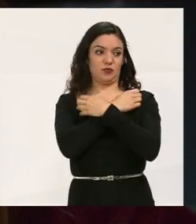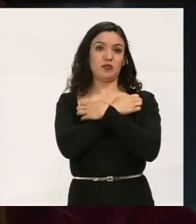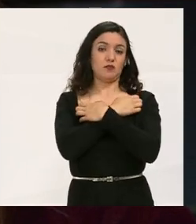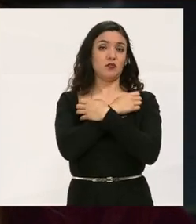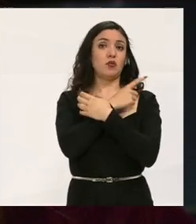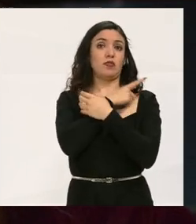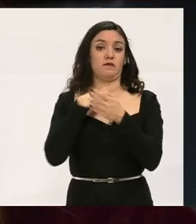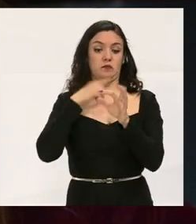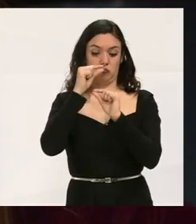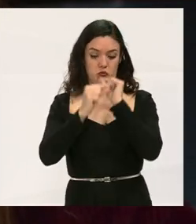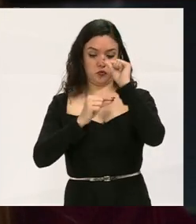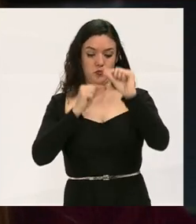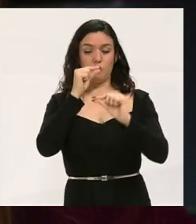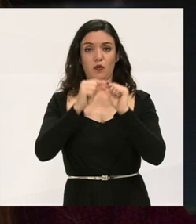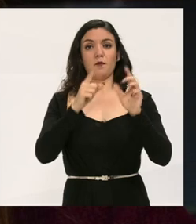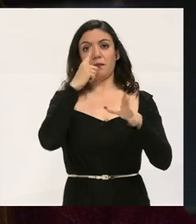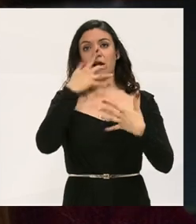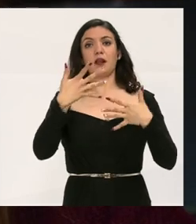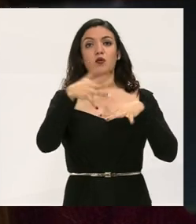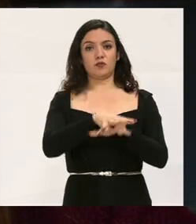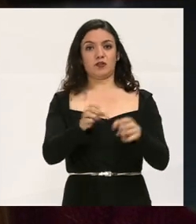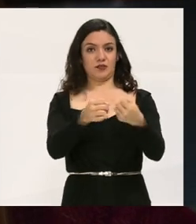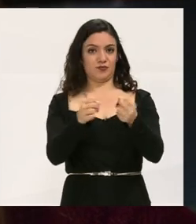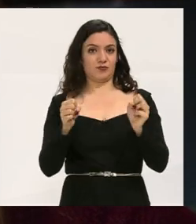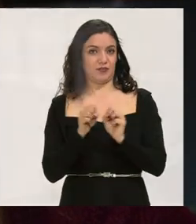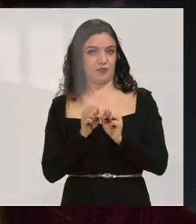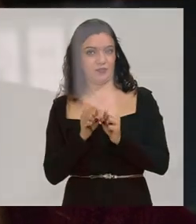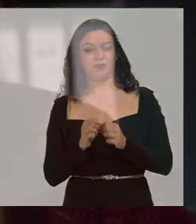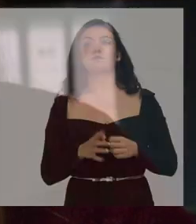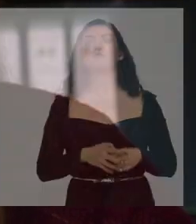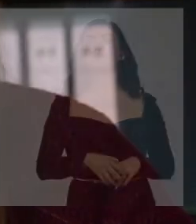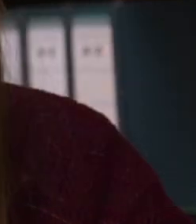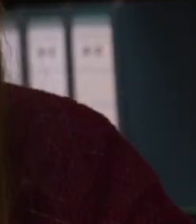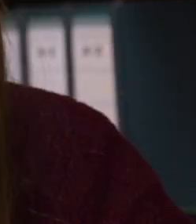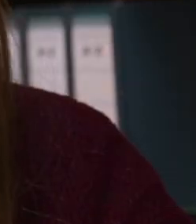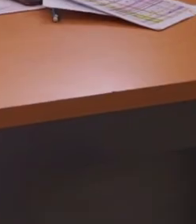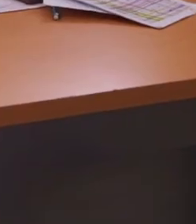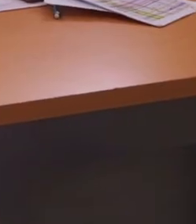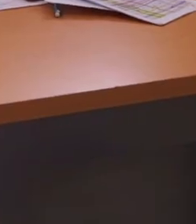programas educativos. Se está dando poco a poco la inclusión en la sociedad.